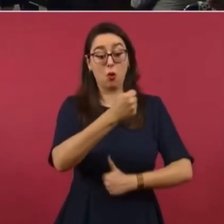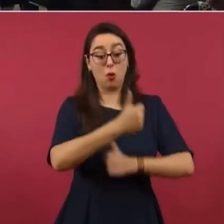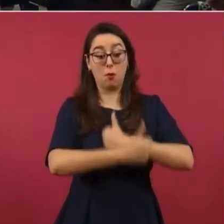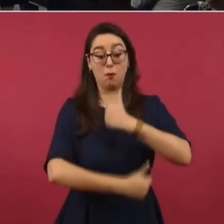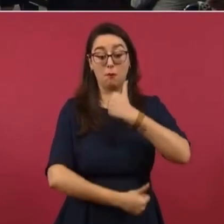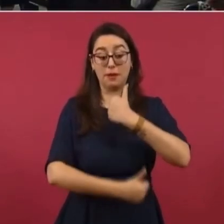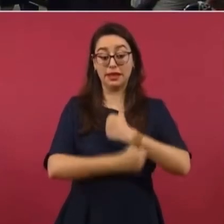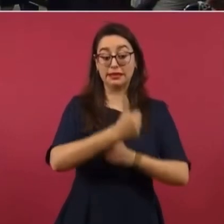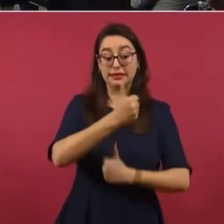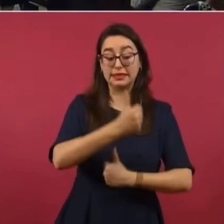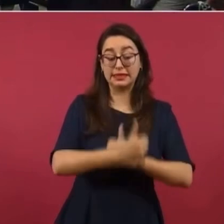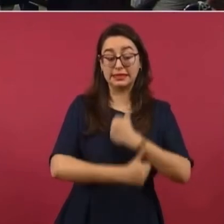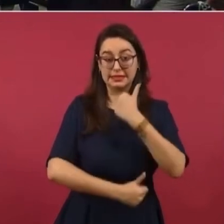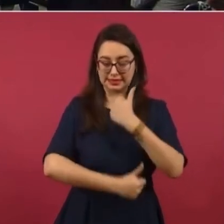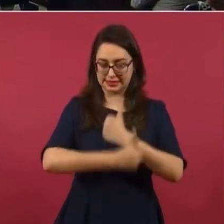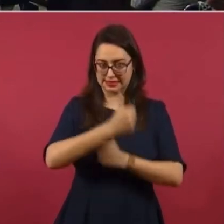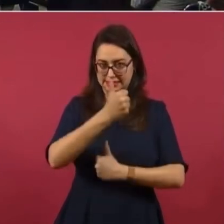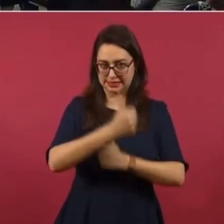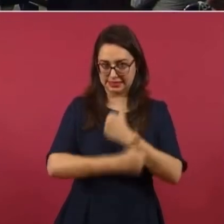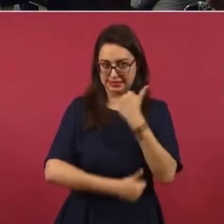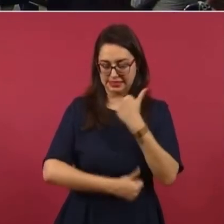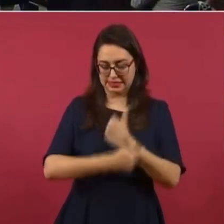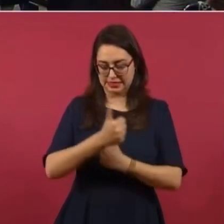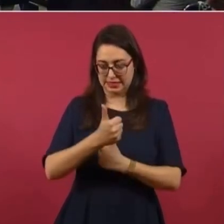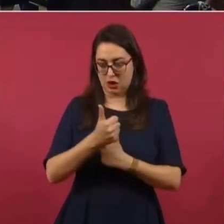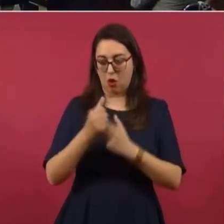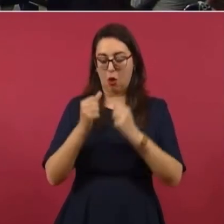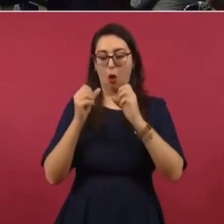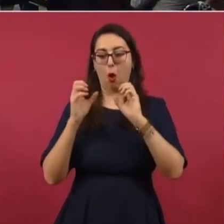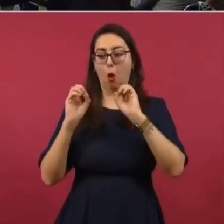subastas.